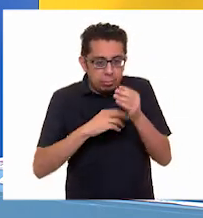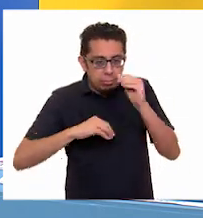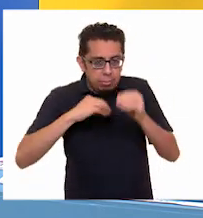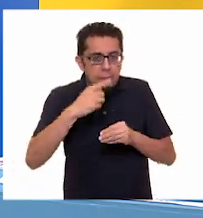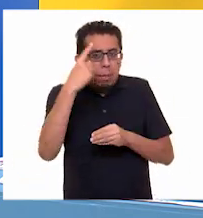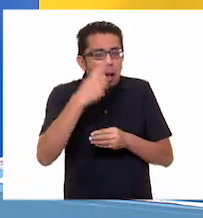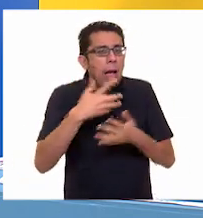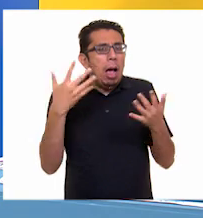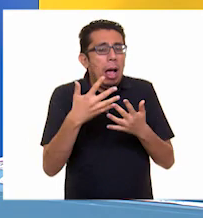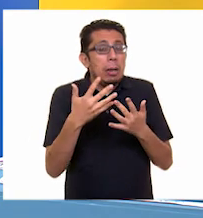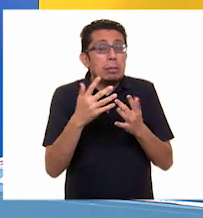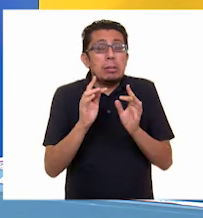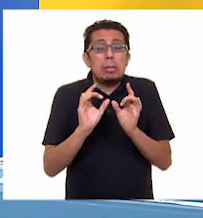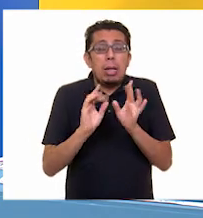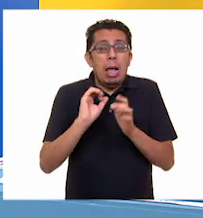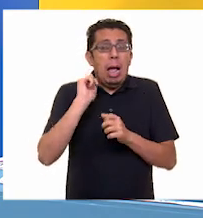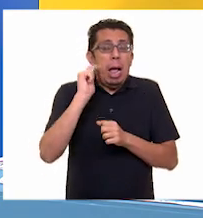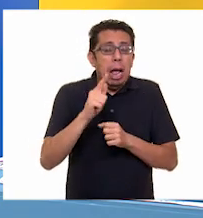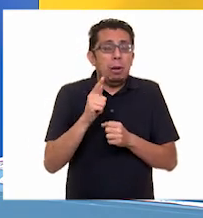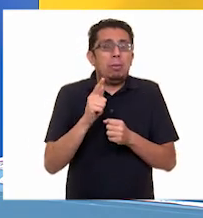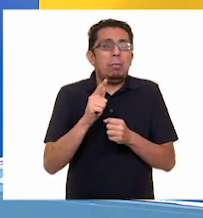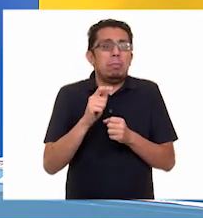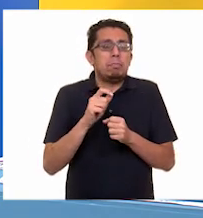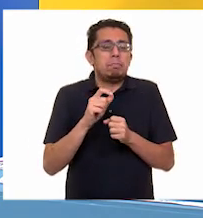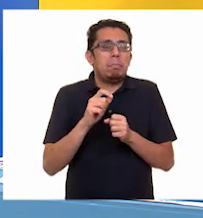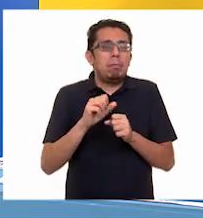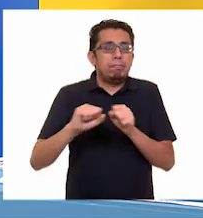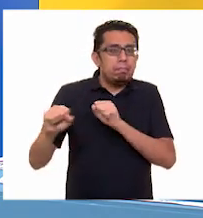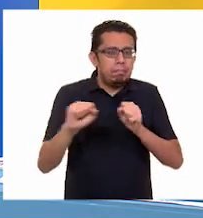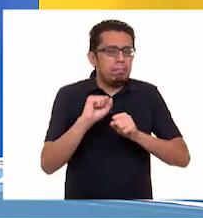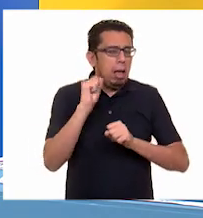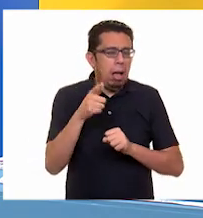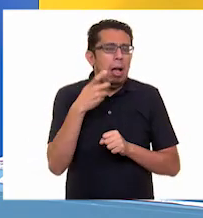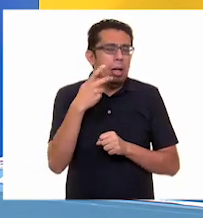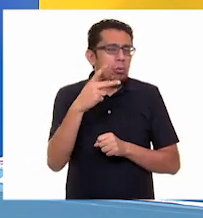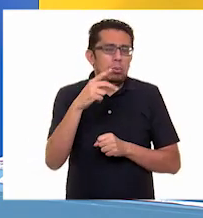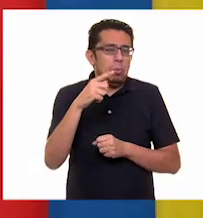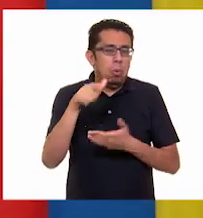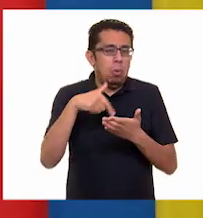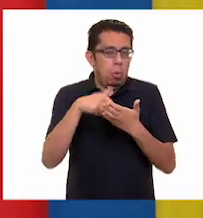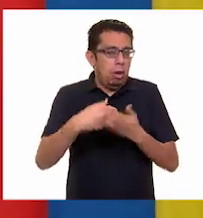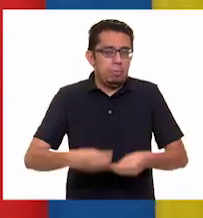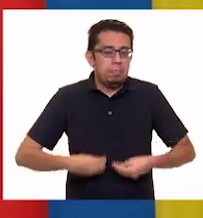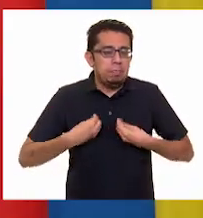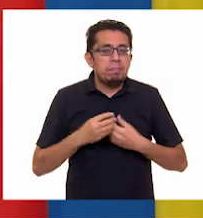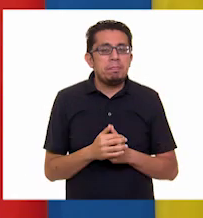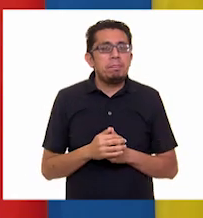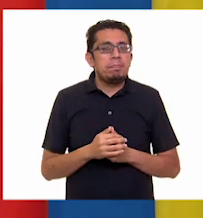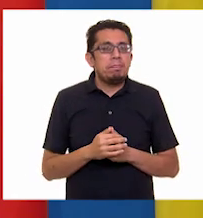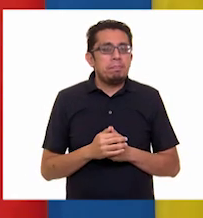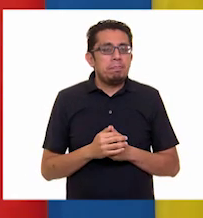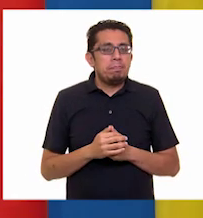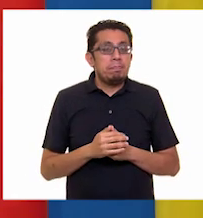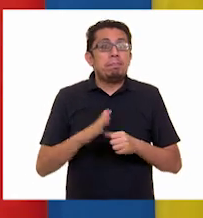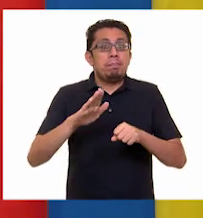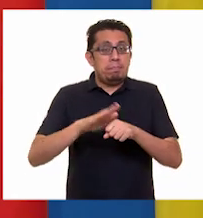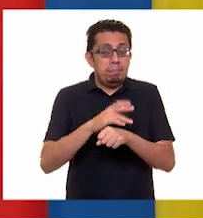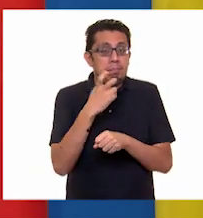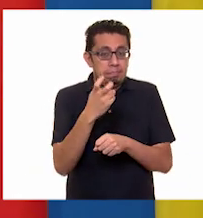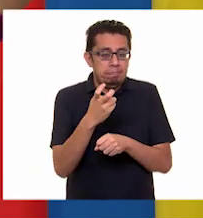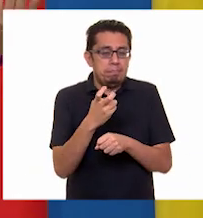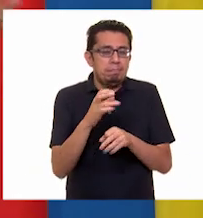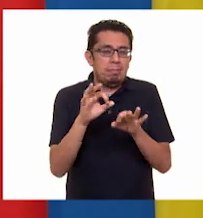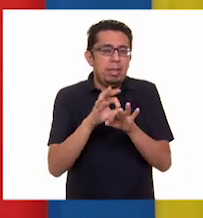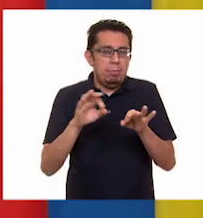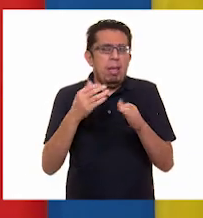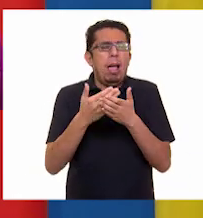acorde con los fenómenos naturales más comunes en el sitio donde viven. Así es, por ello es importante, como lo